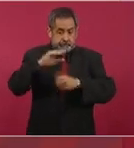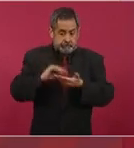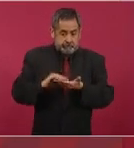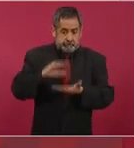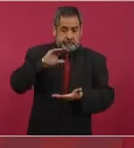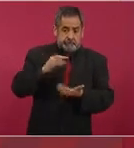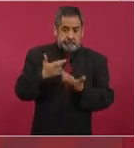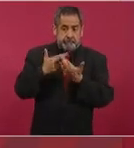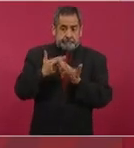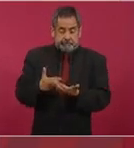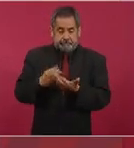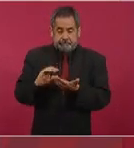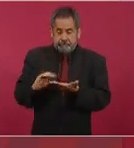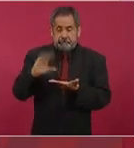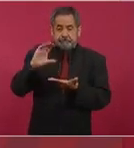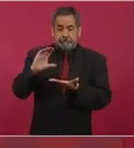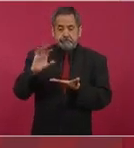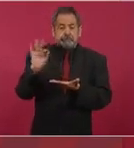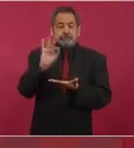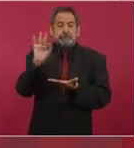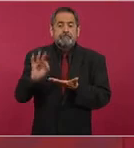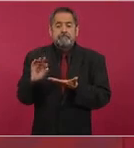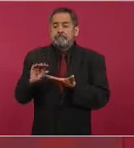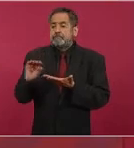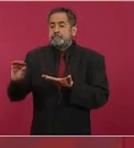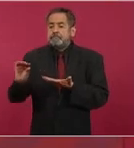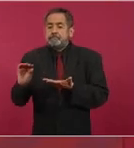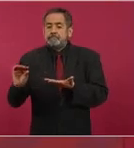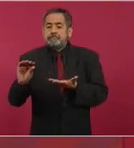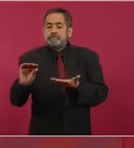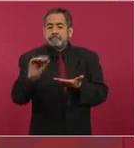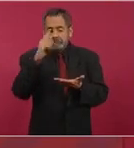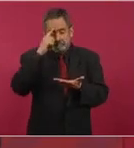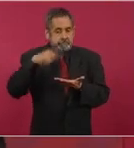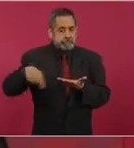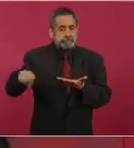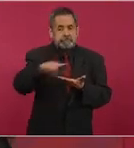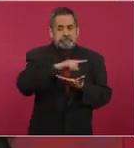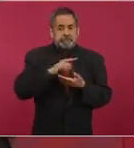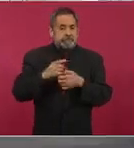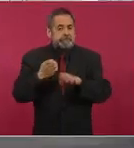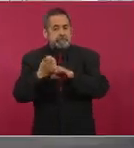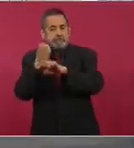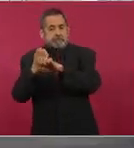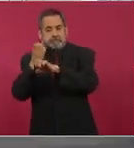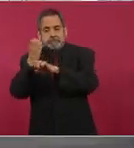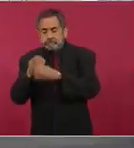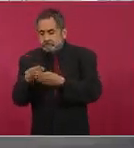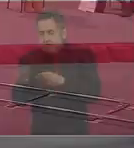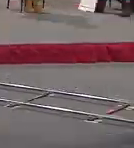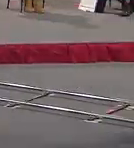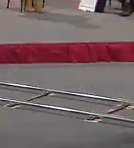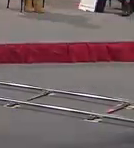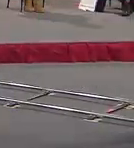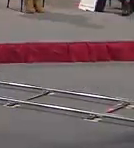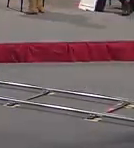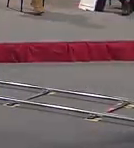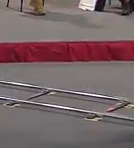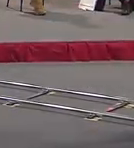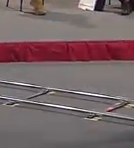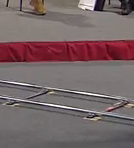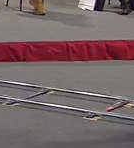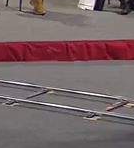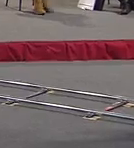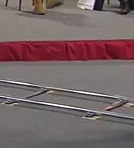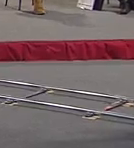hay un porcentaje que es participable es decir para todos los gobiernos del país